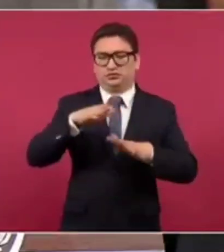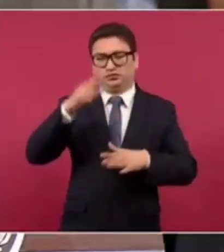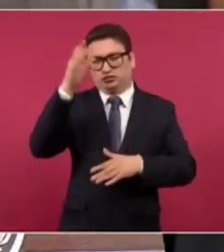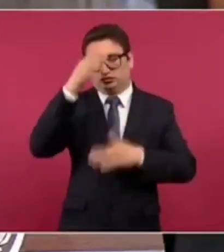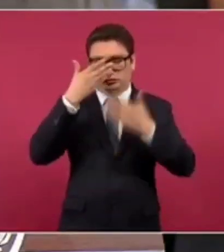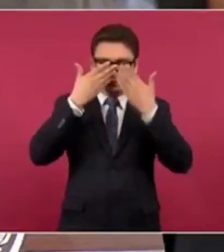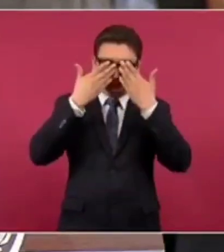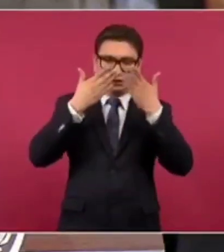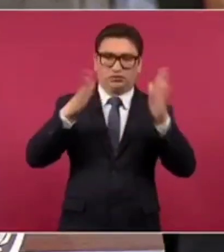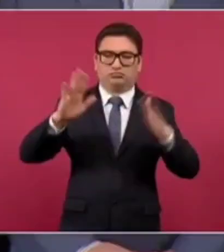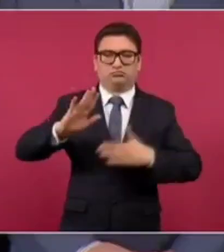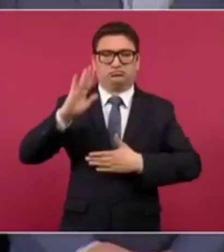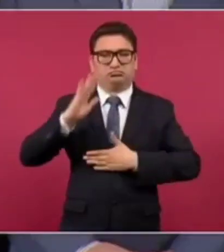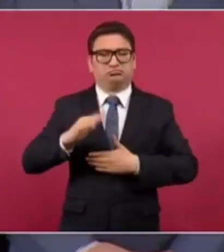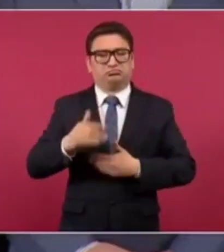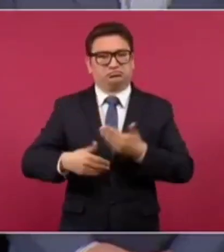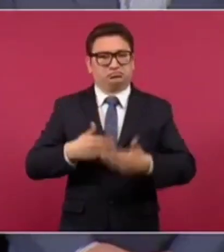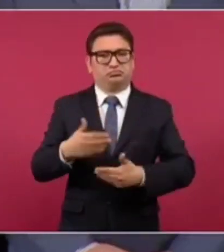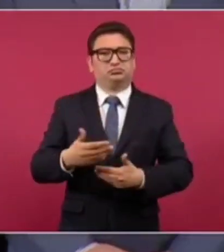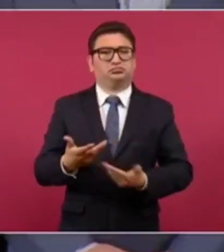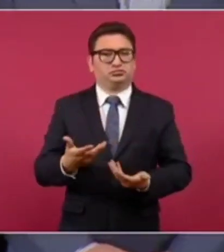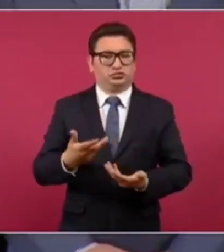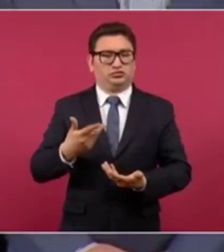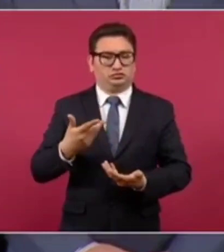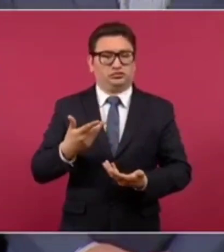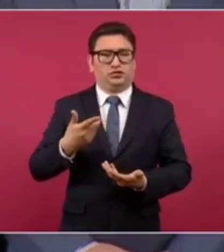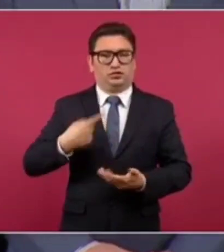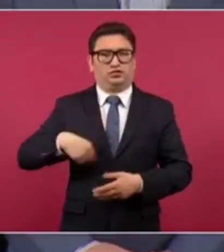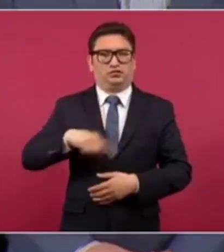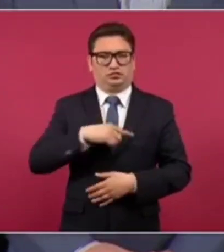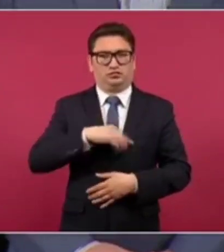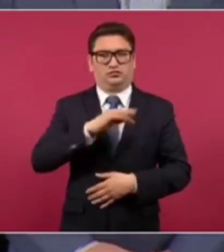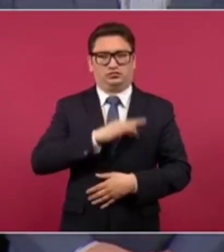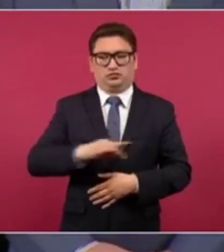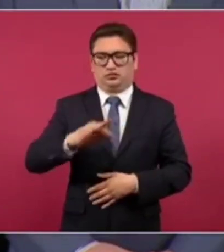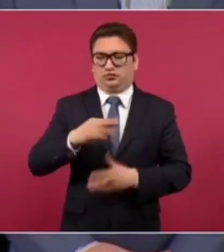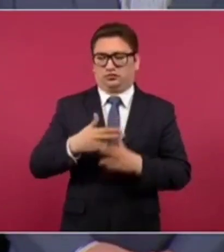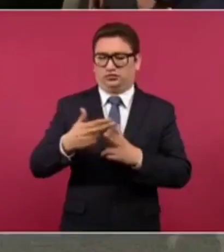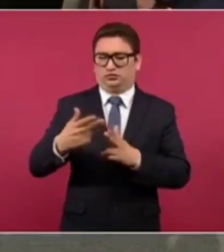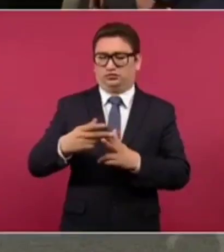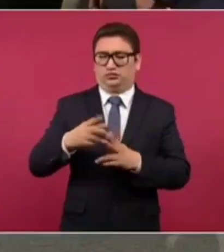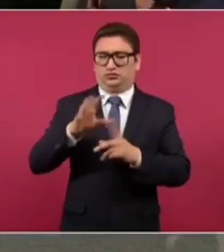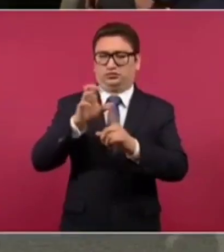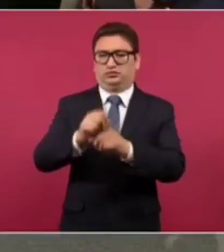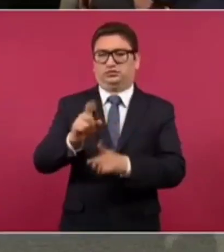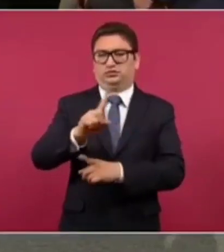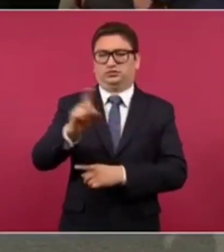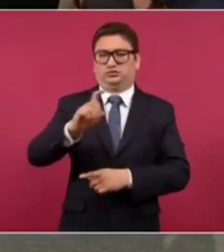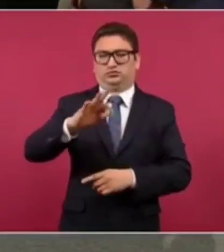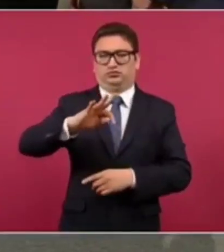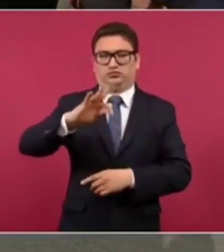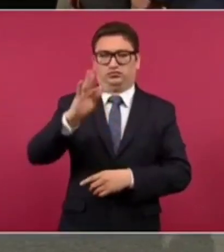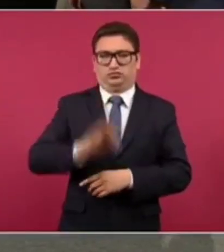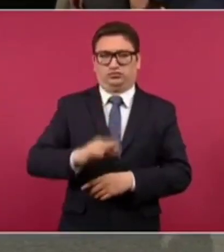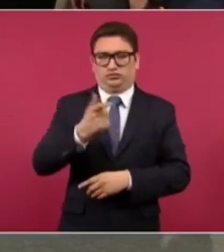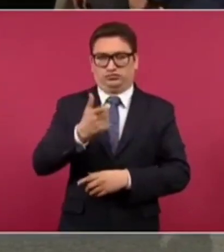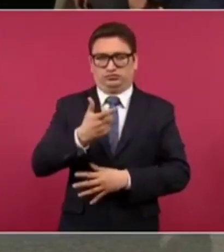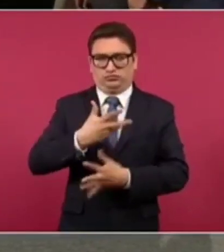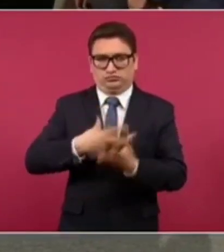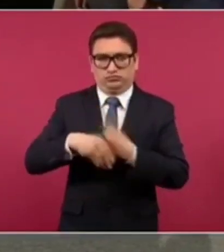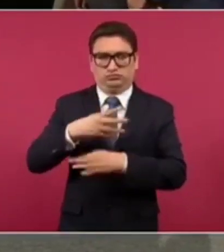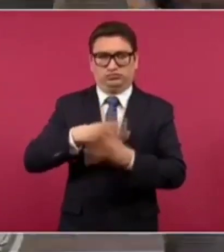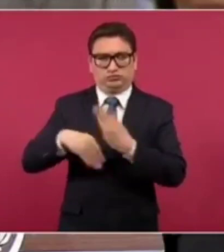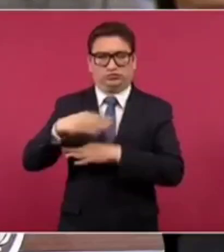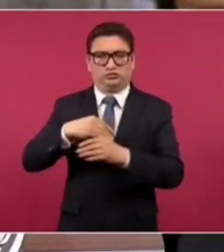compromiso de que podamos llegar al 100% de recuperación en